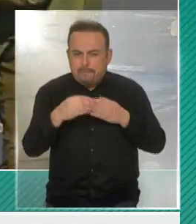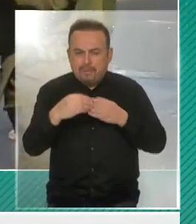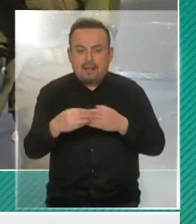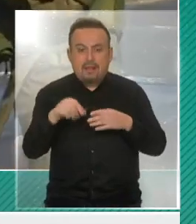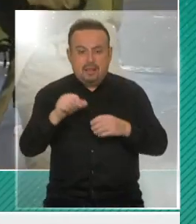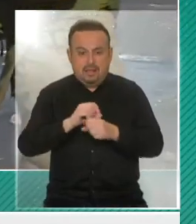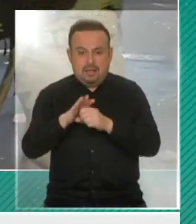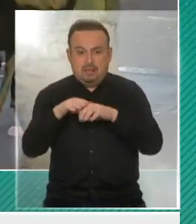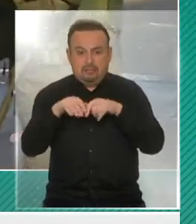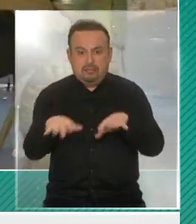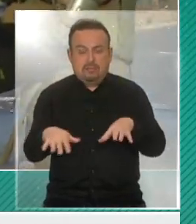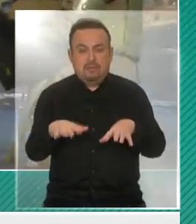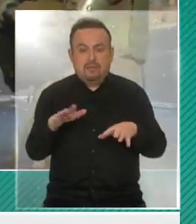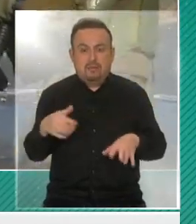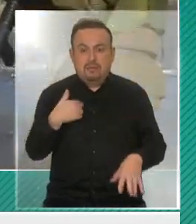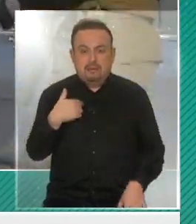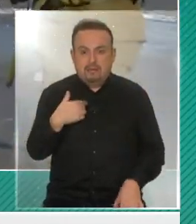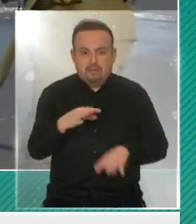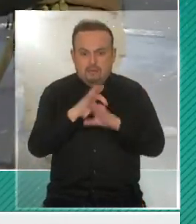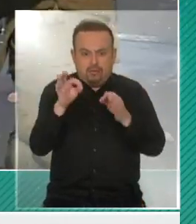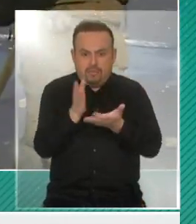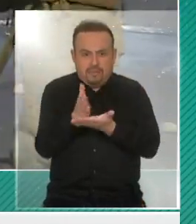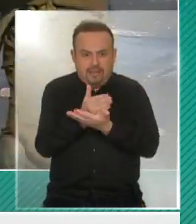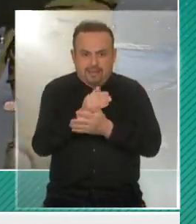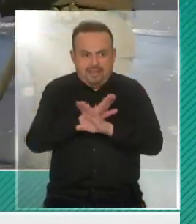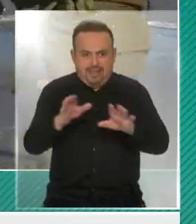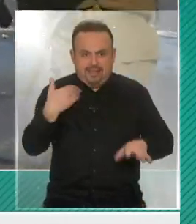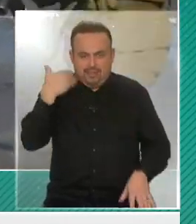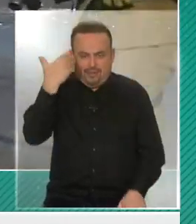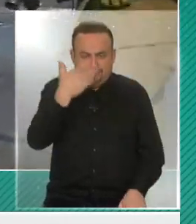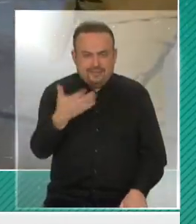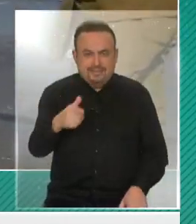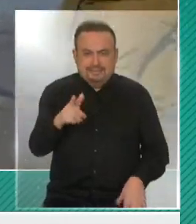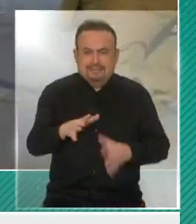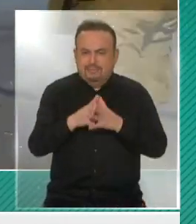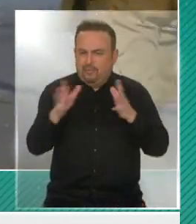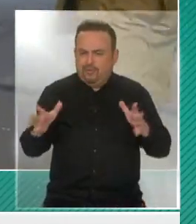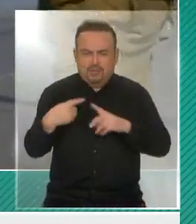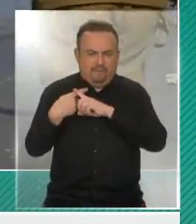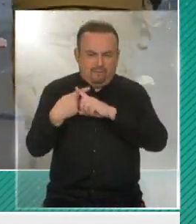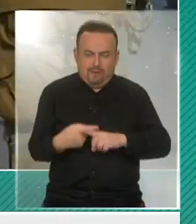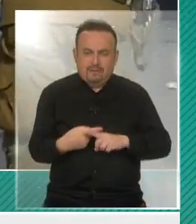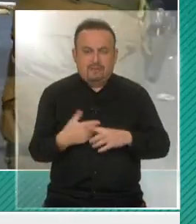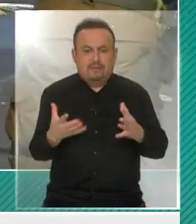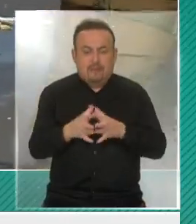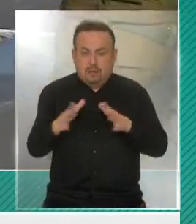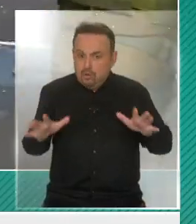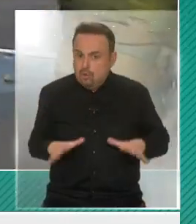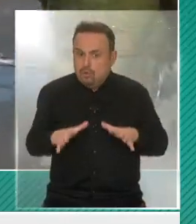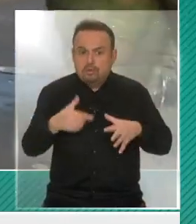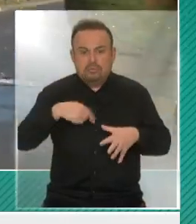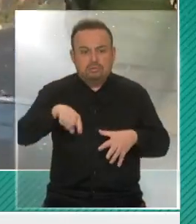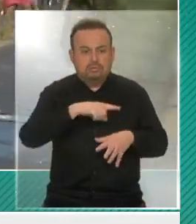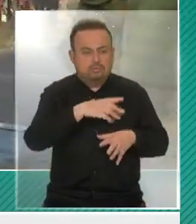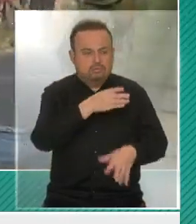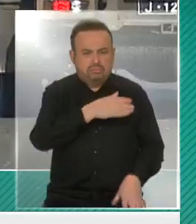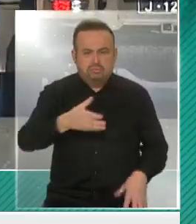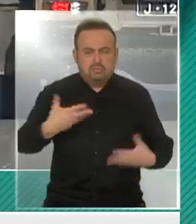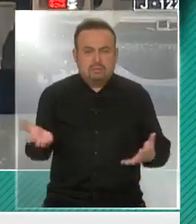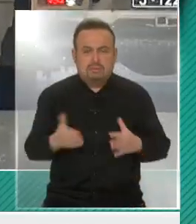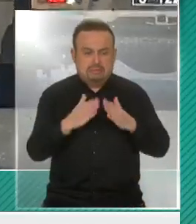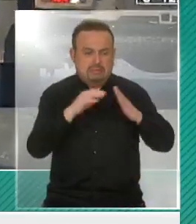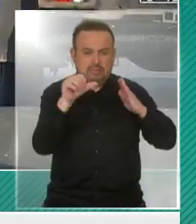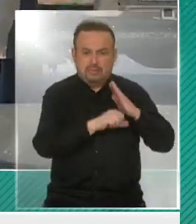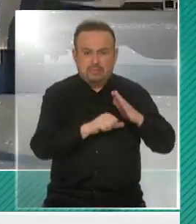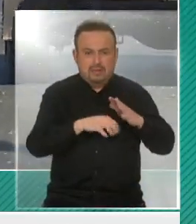porque la pandemia es algo que no estaba en la planificación de nadie. Ha significado un esfuerzo gigantesco para todos los sectores. Mira, quedarse en